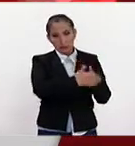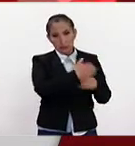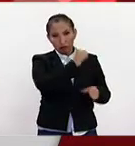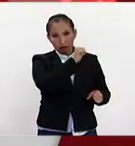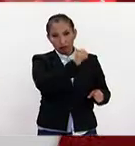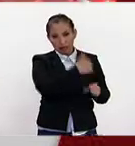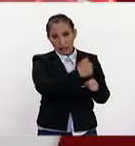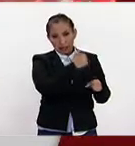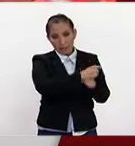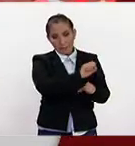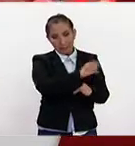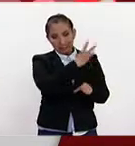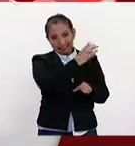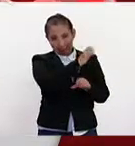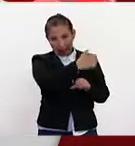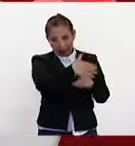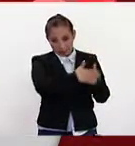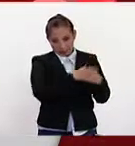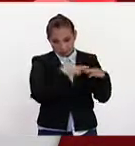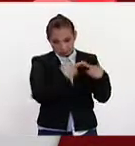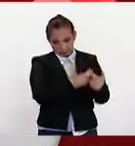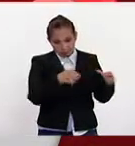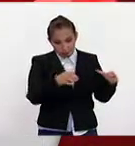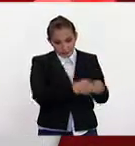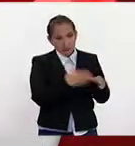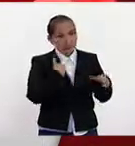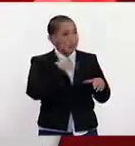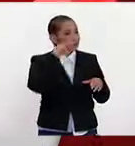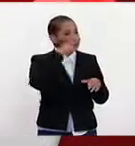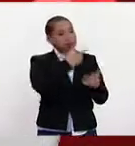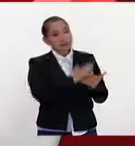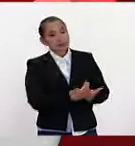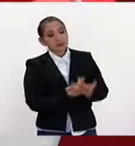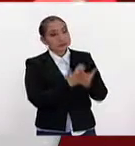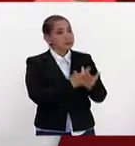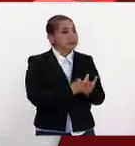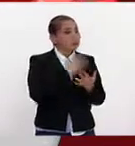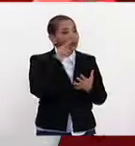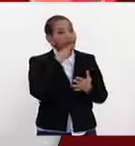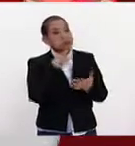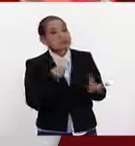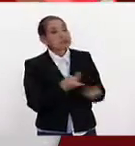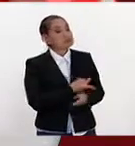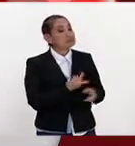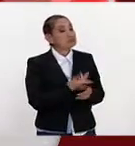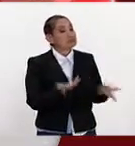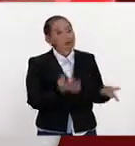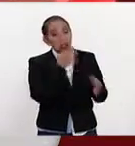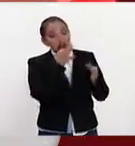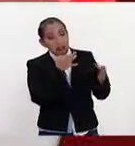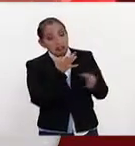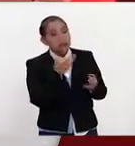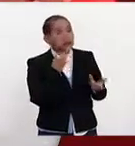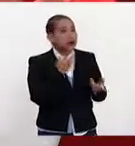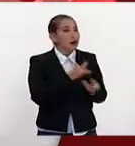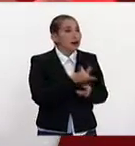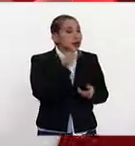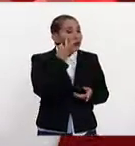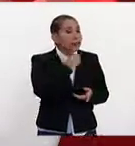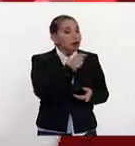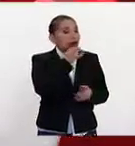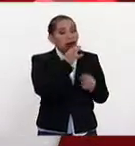el próximo 23 de enero. Entonces estamos ahora sí que pegados a las noticias y a ver qué